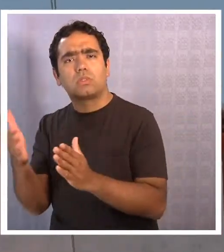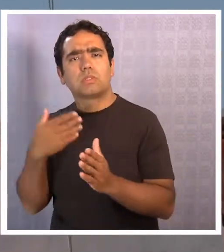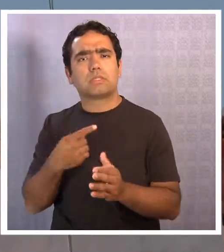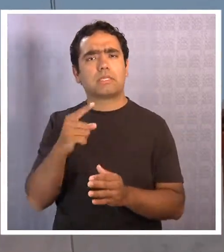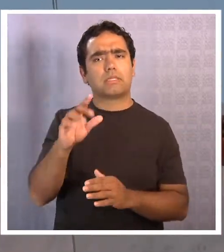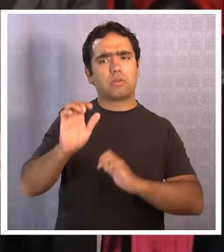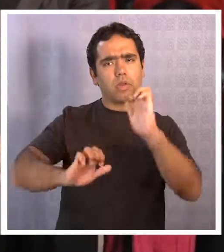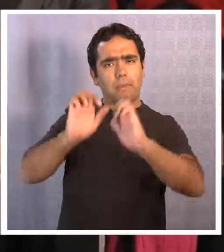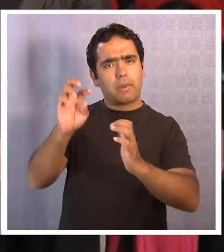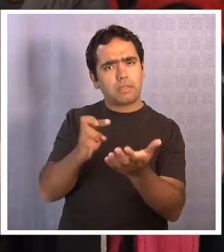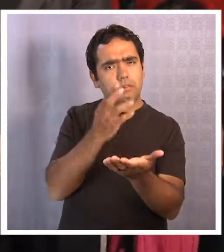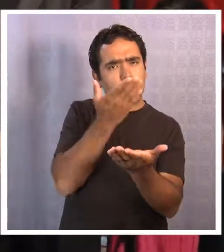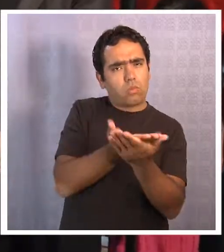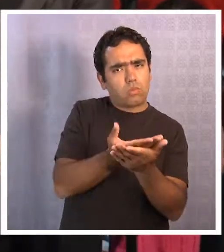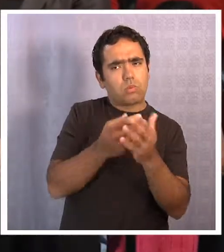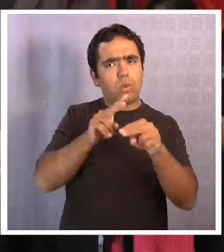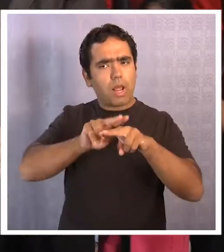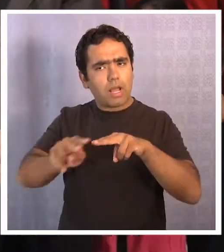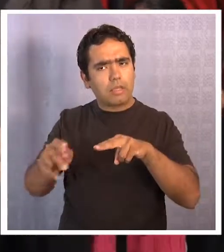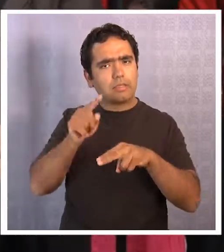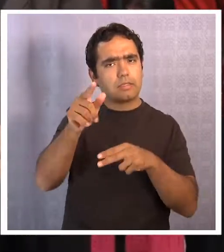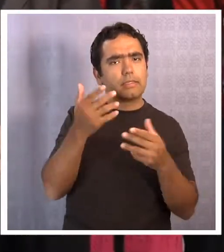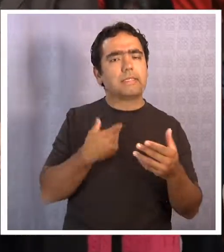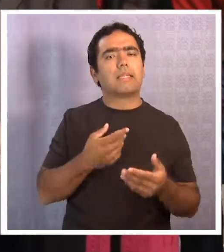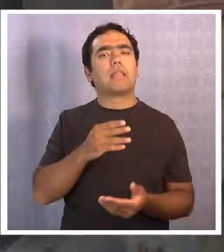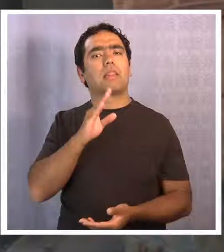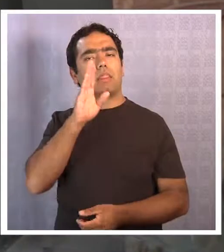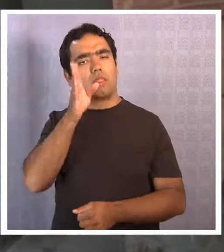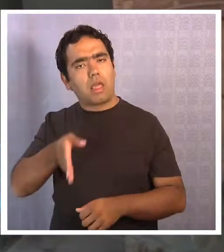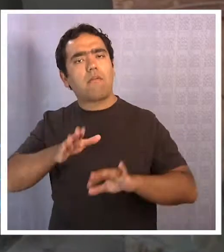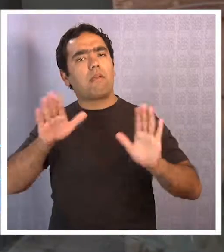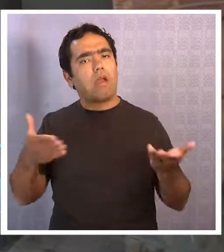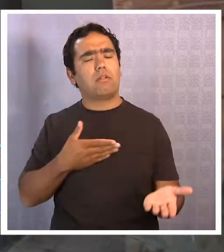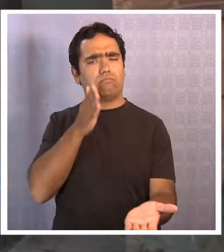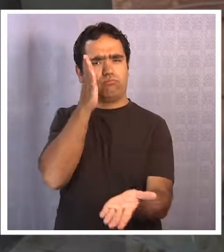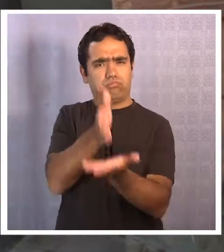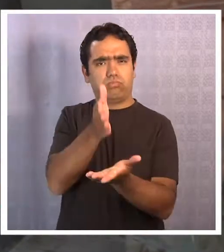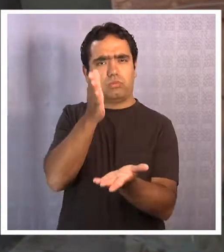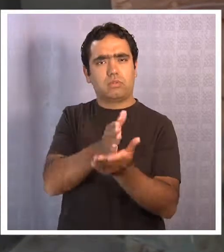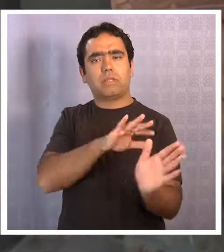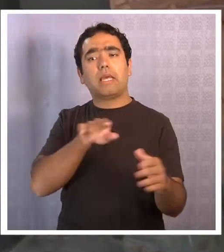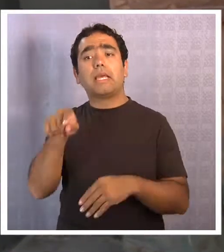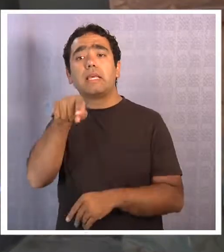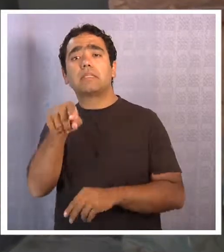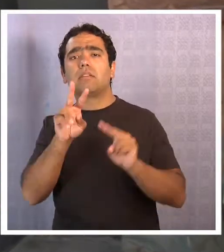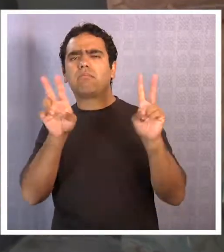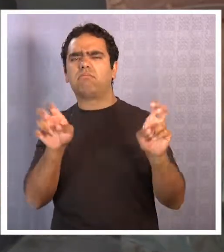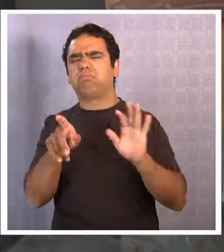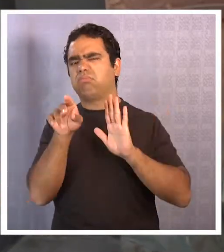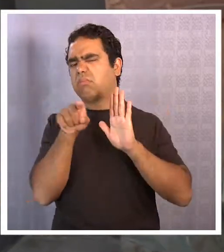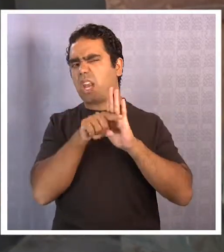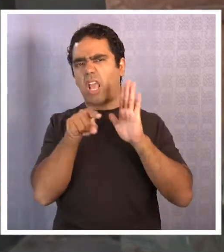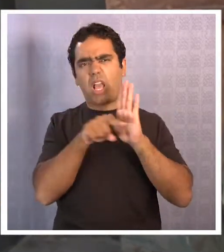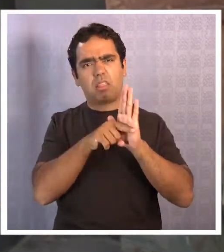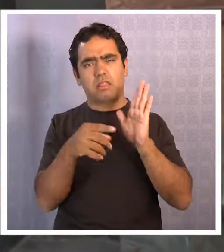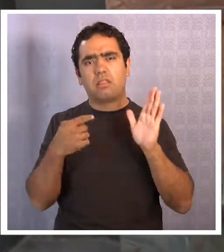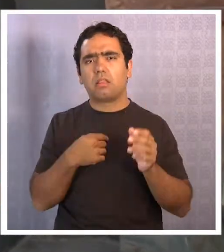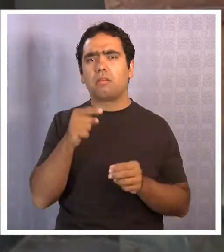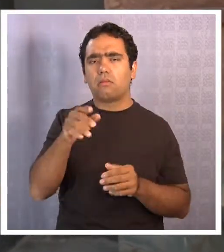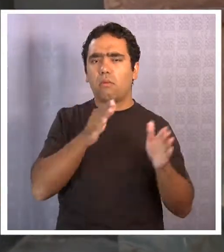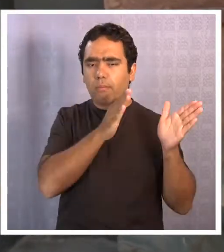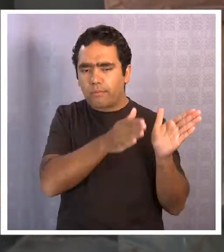adjudicación se hicieran más exigentes Ese es un caso emblemáticamente negativo para